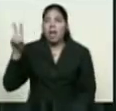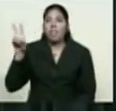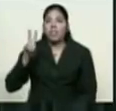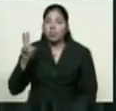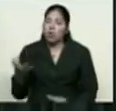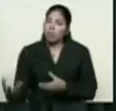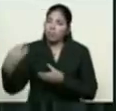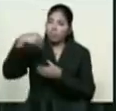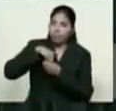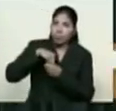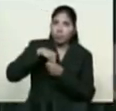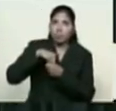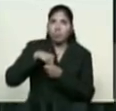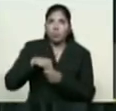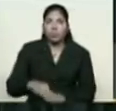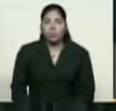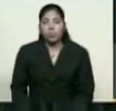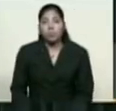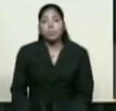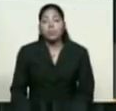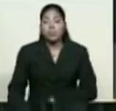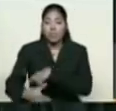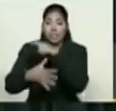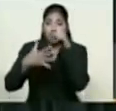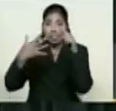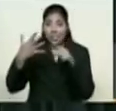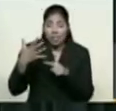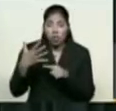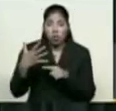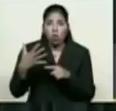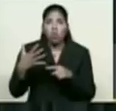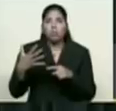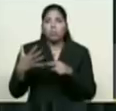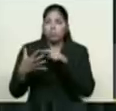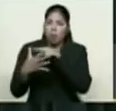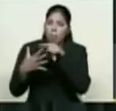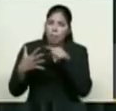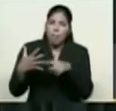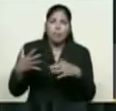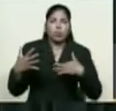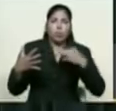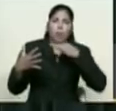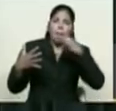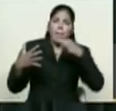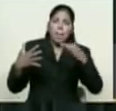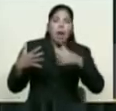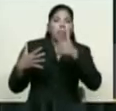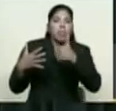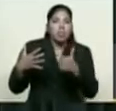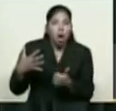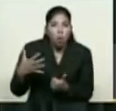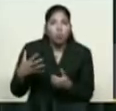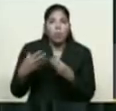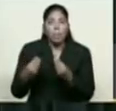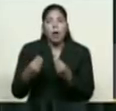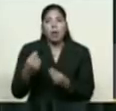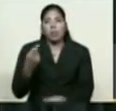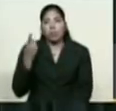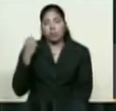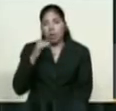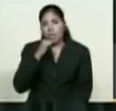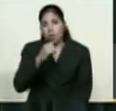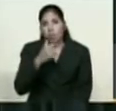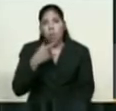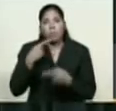ratificar los 5 compromisos anunciados el día de ayer por el presidente Nicolás Maduro, que marcan el